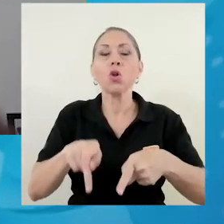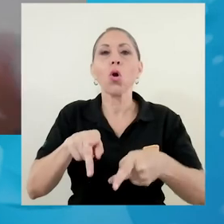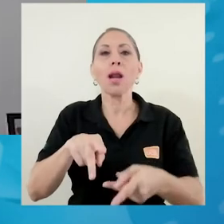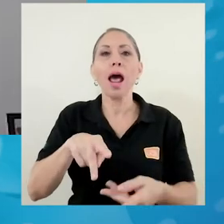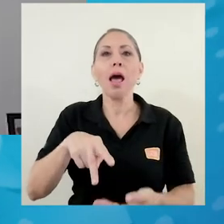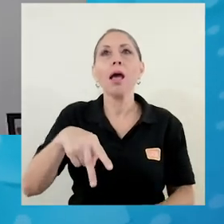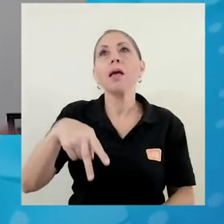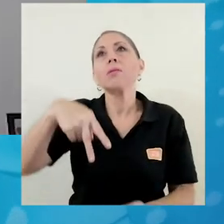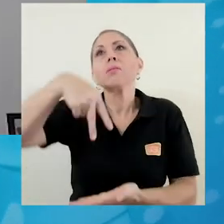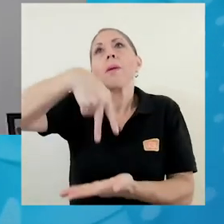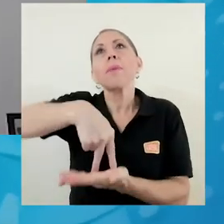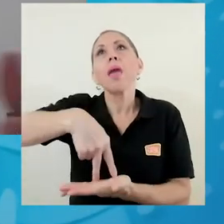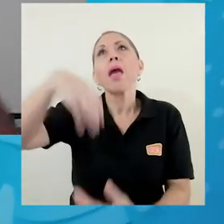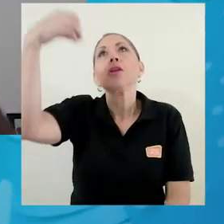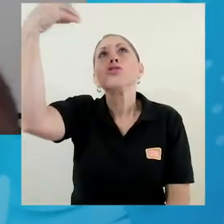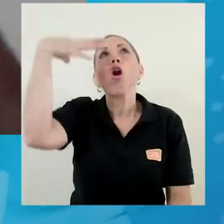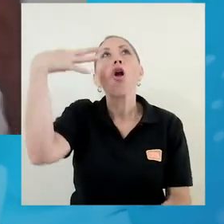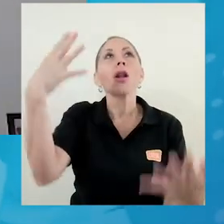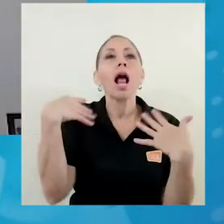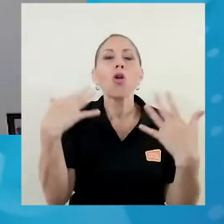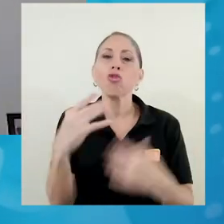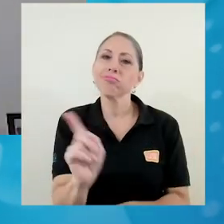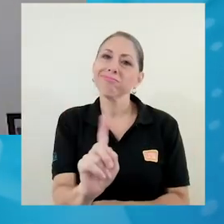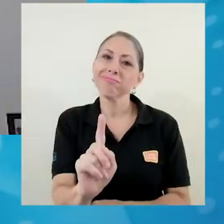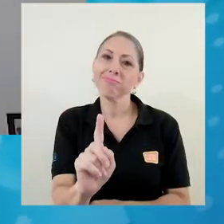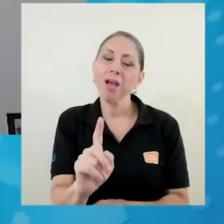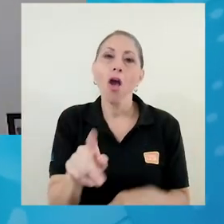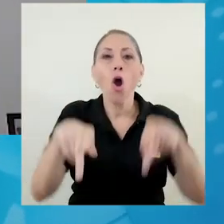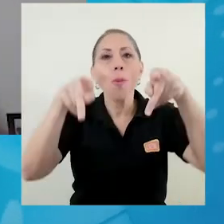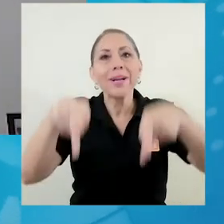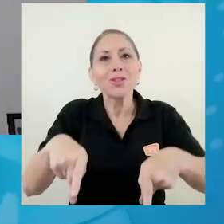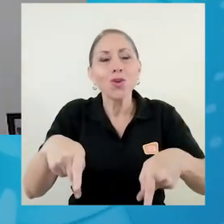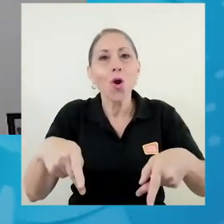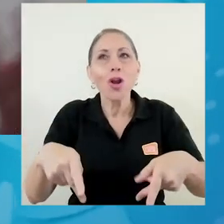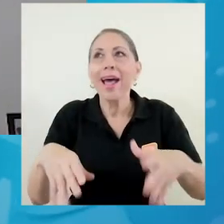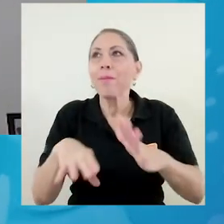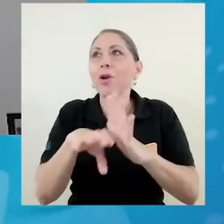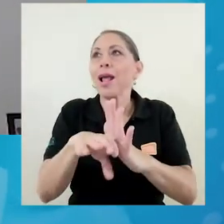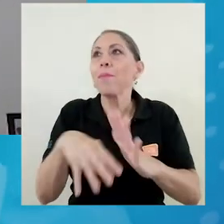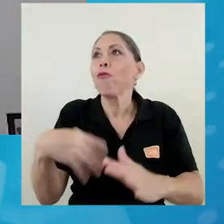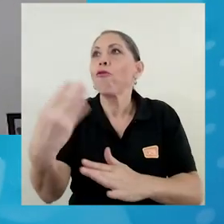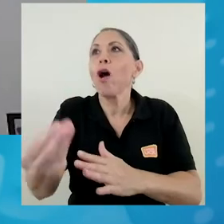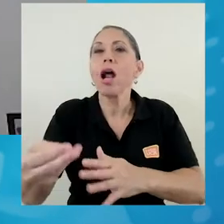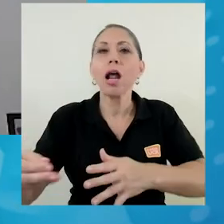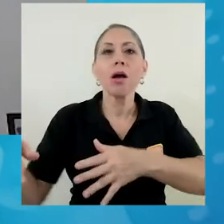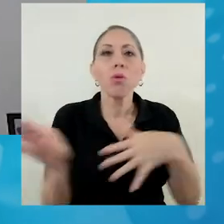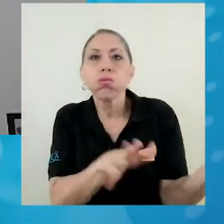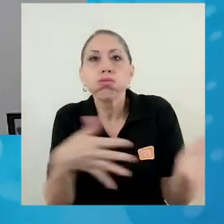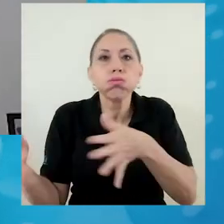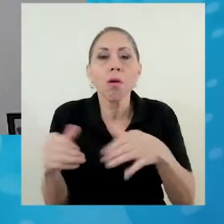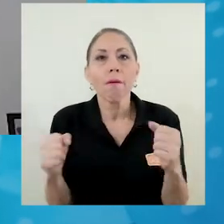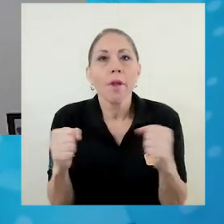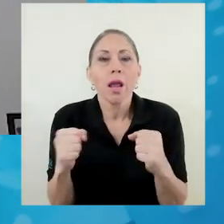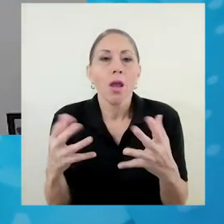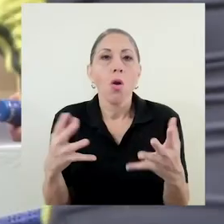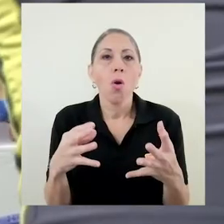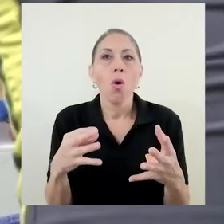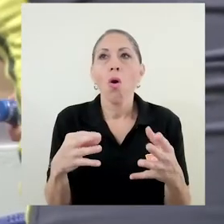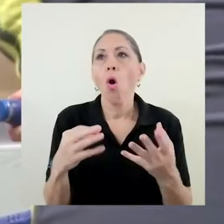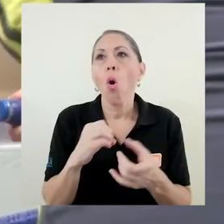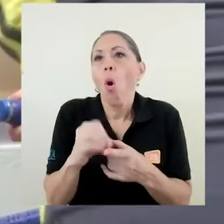de pie en el sol, en el calor o que está expuesta a un viento frío o que tenga,